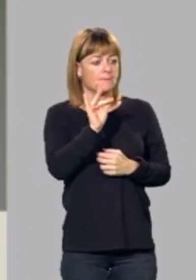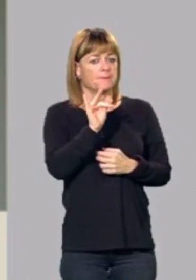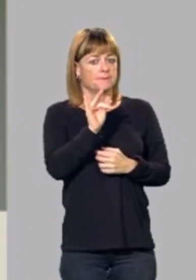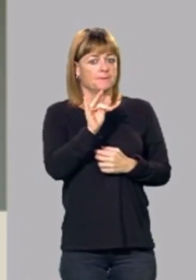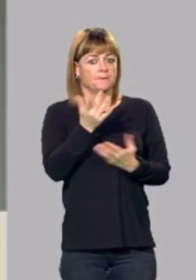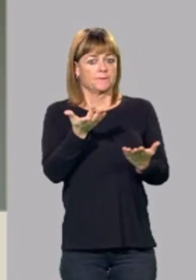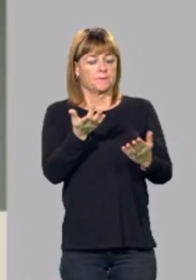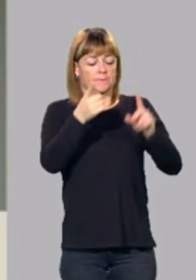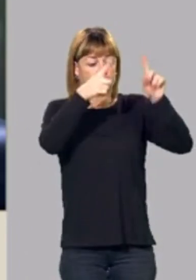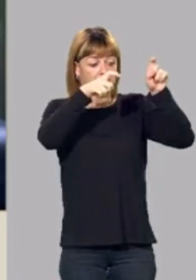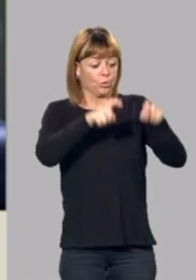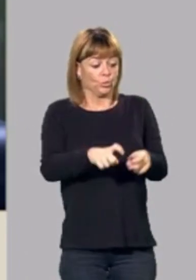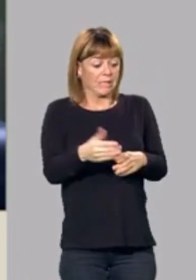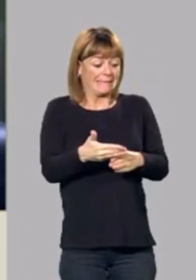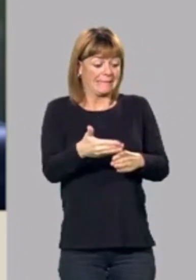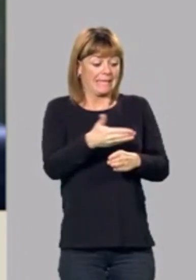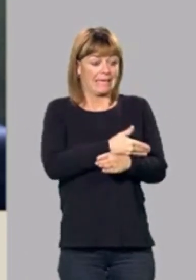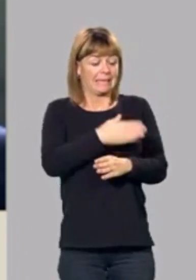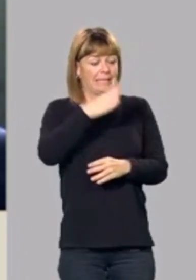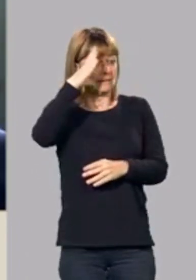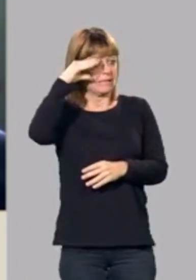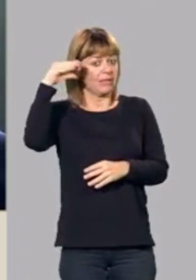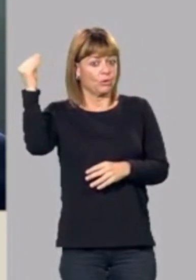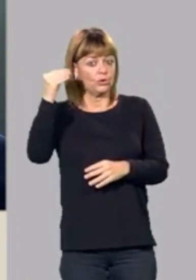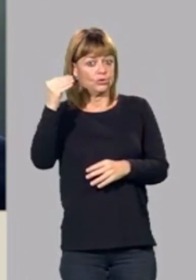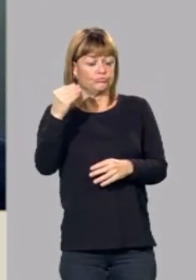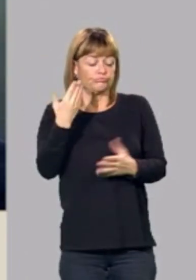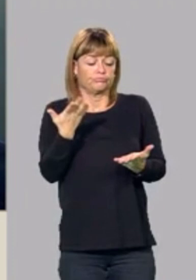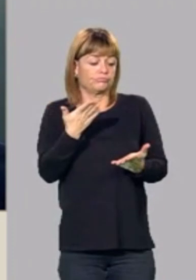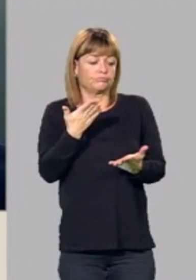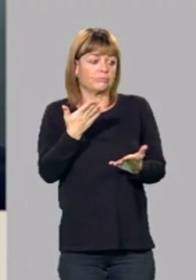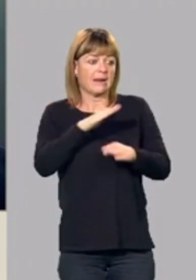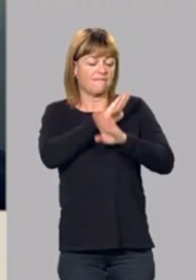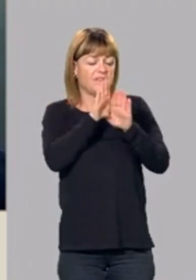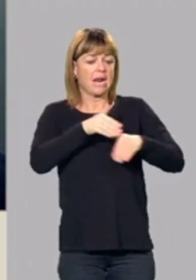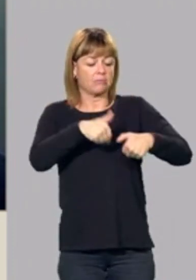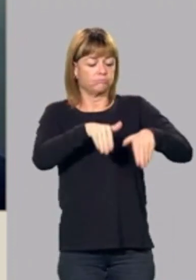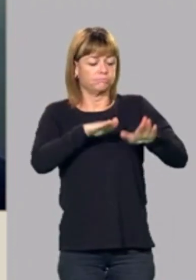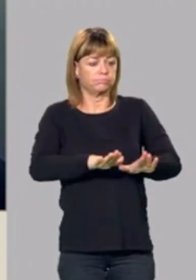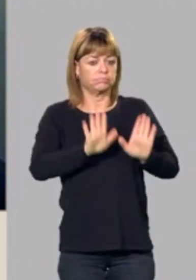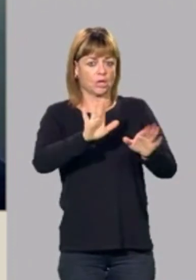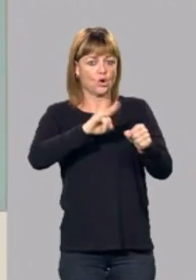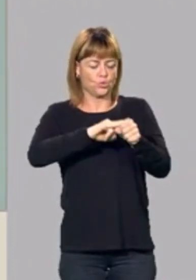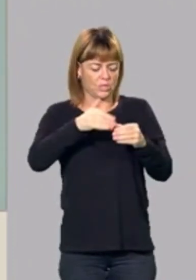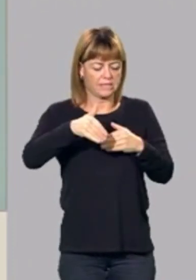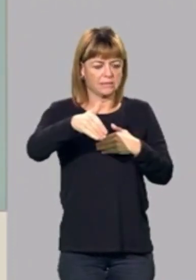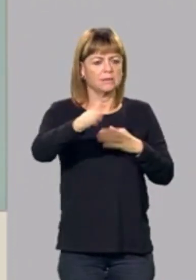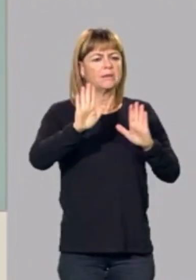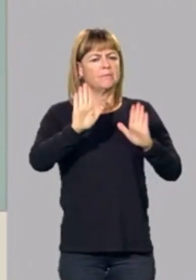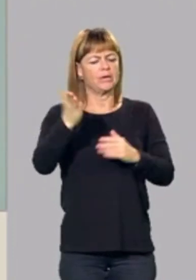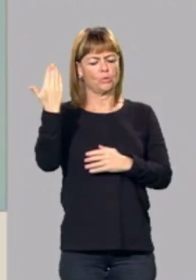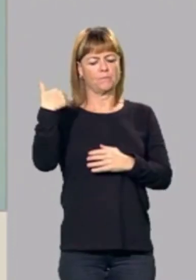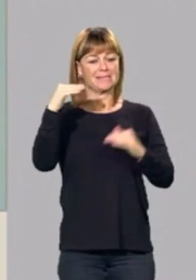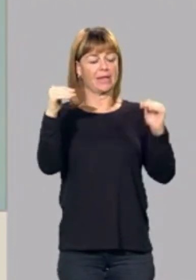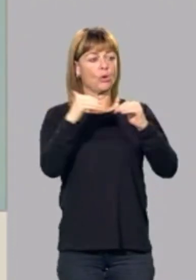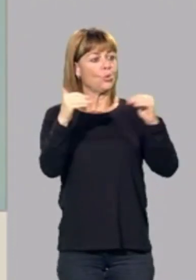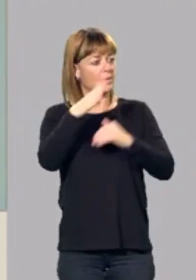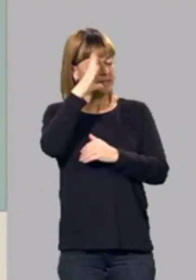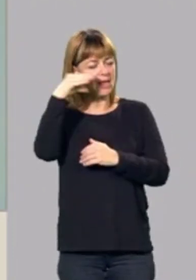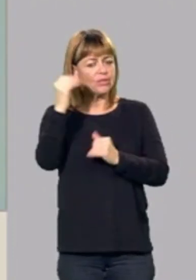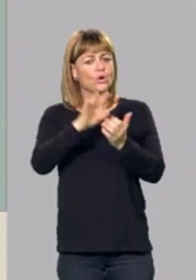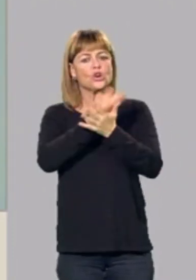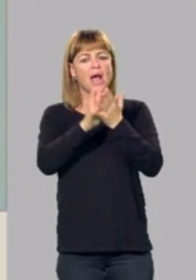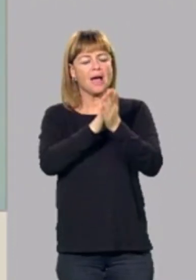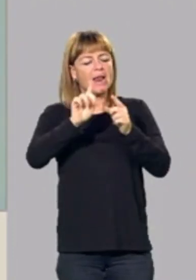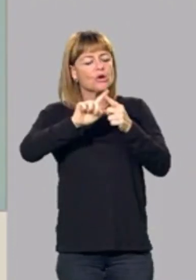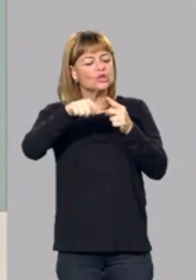preguntas que estaban previstas al presidente Azcón, se eran el lunes, pero ante el jueves en el Pleno sí que vimos a un presidente Azcón hablando de las consecuencias de la dana, de